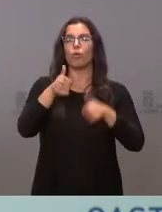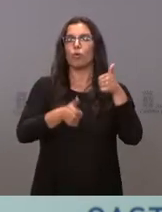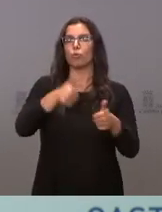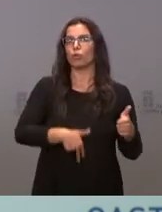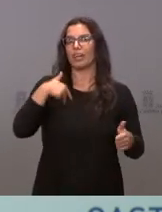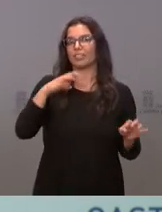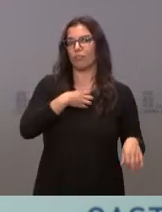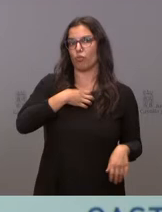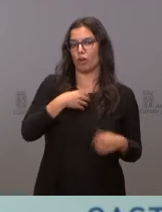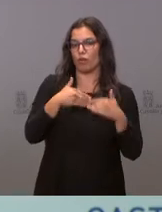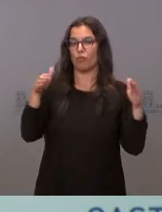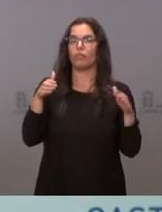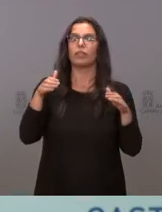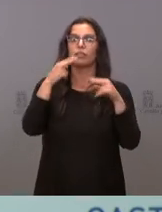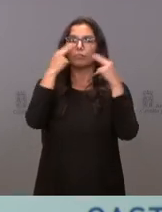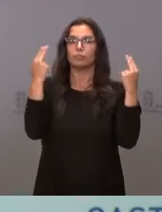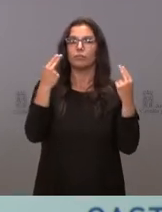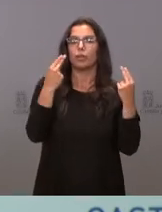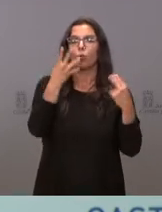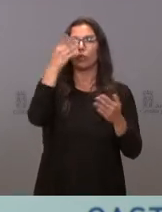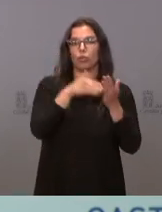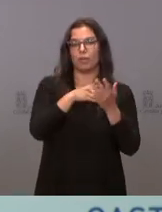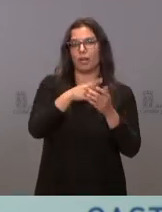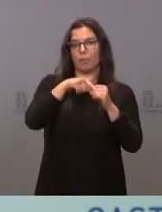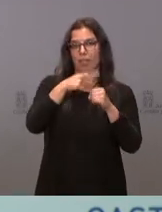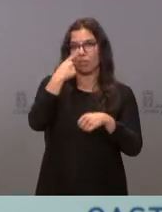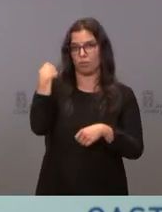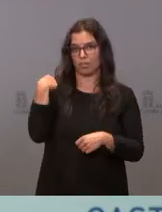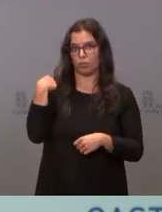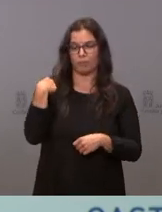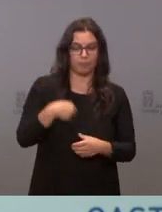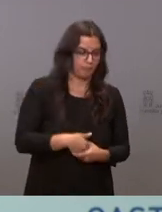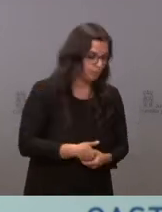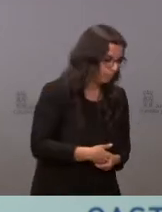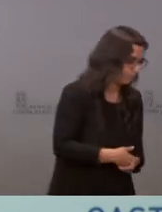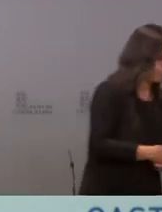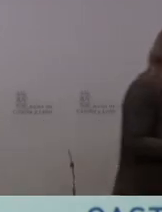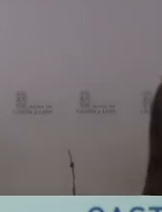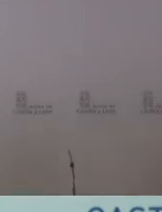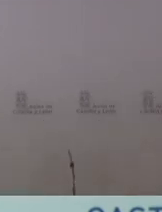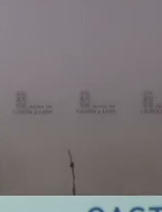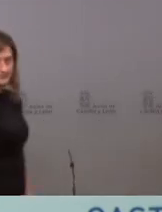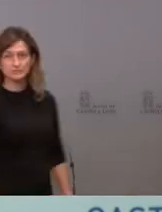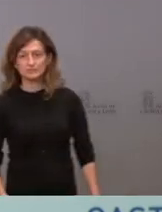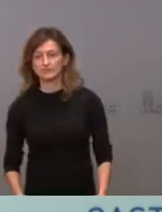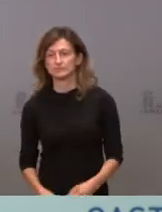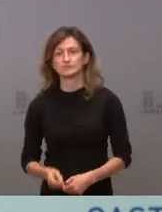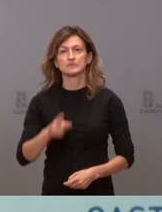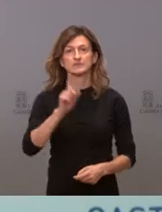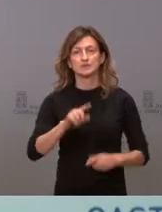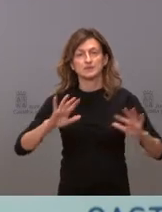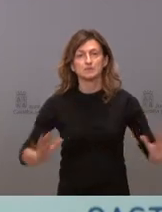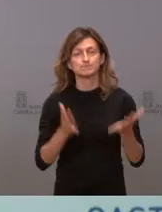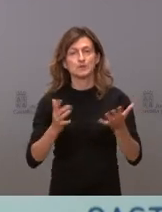abierto una oferta pública de empleo en 2020 con 4.000 plazas. Hemos impulsado un plan de igualdad de la Administración en Castilla y León.